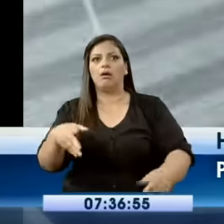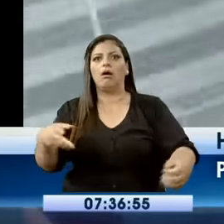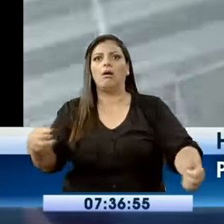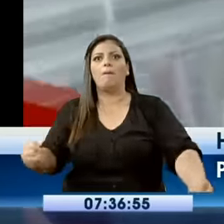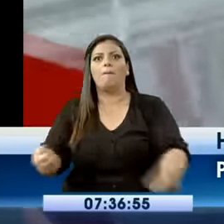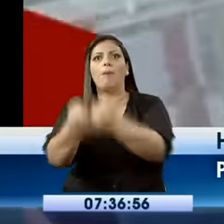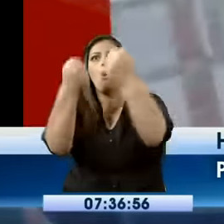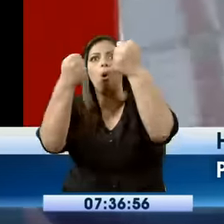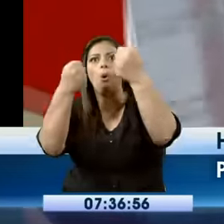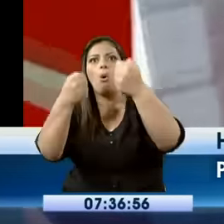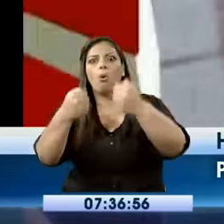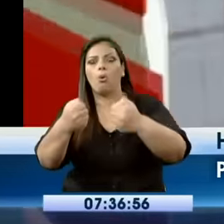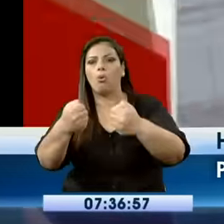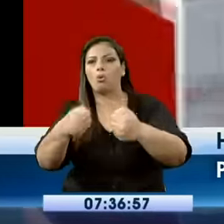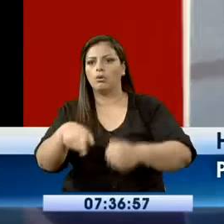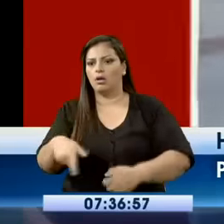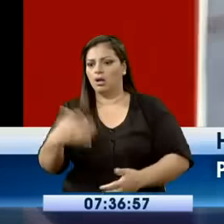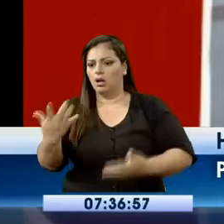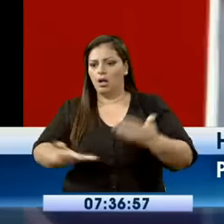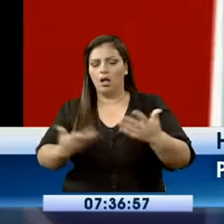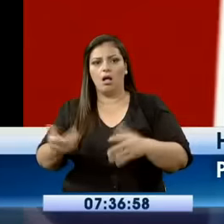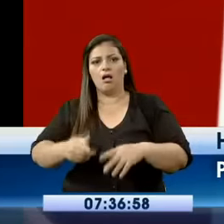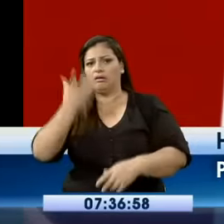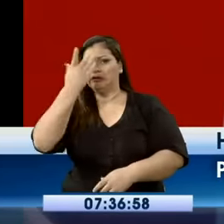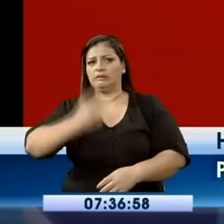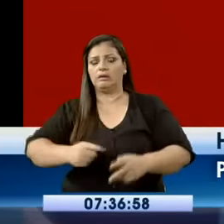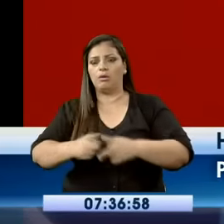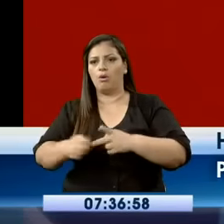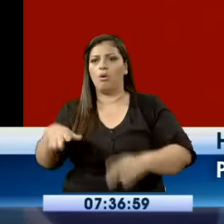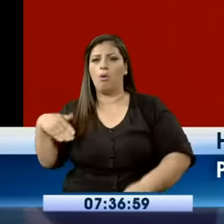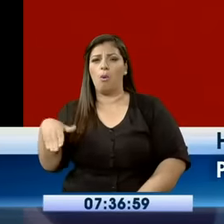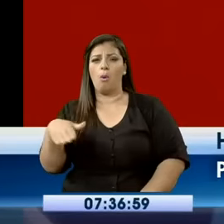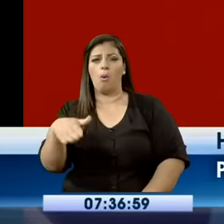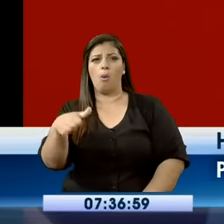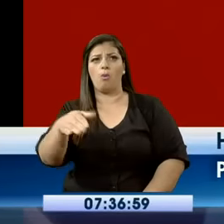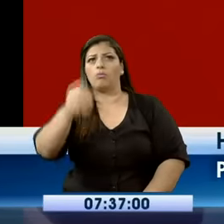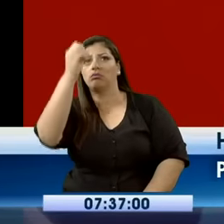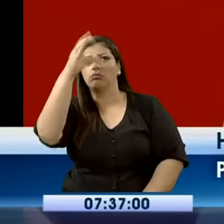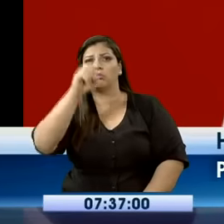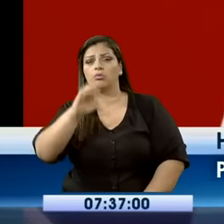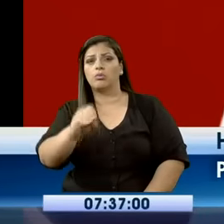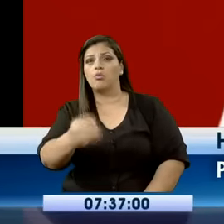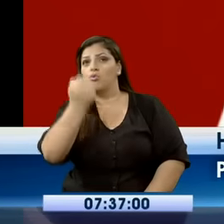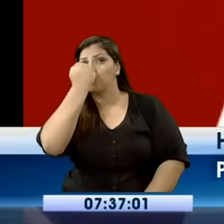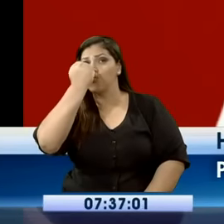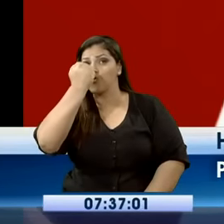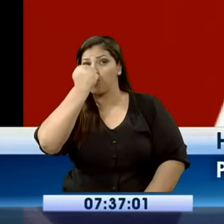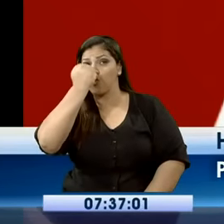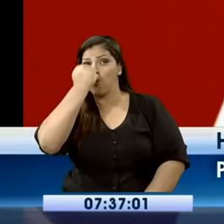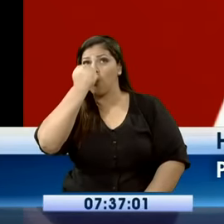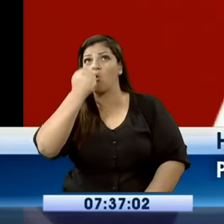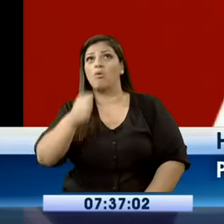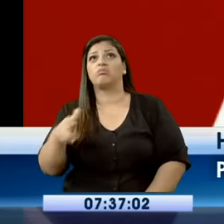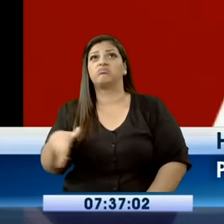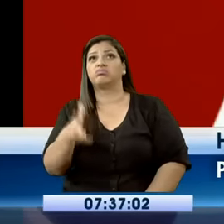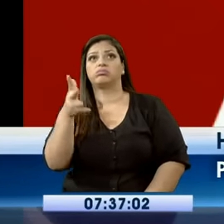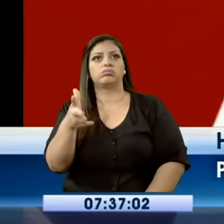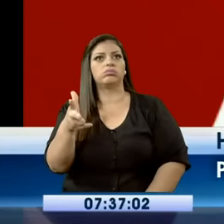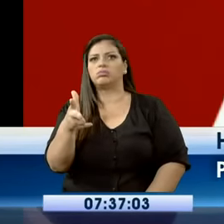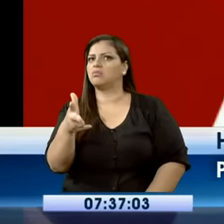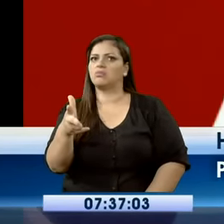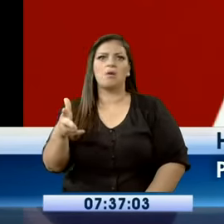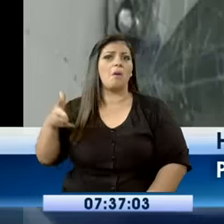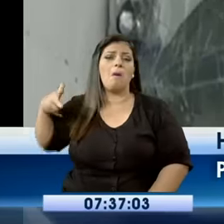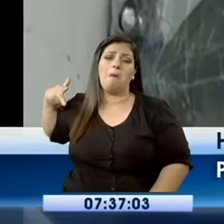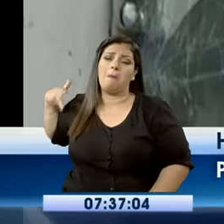cruza la luz roja. Un bus que venía por la calle Francisco Segura lo esquiva, pero impacta a un transeúnte y se estrella contra la